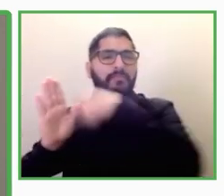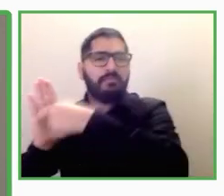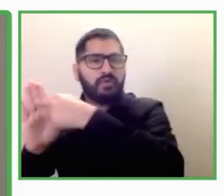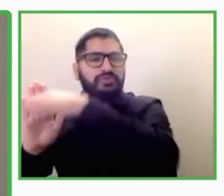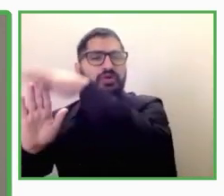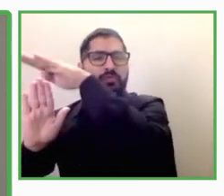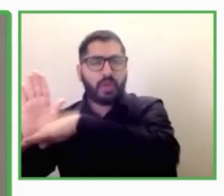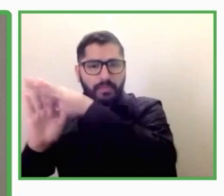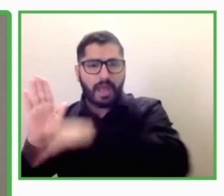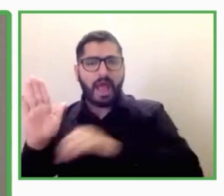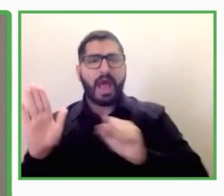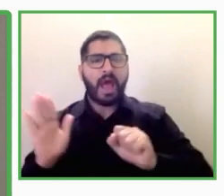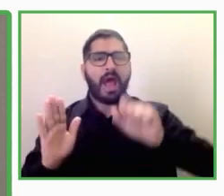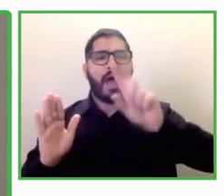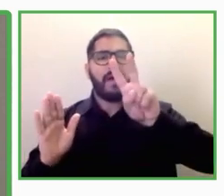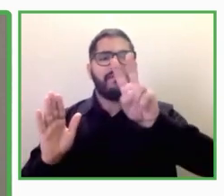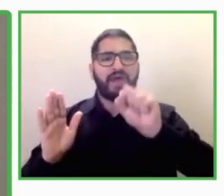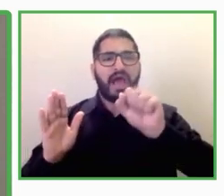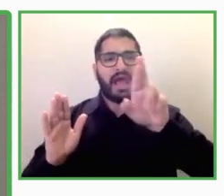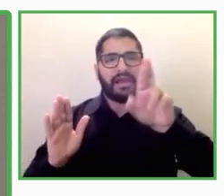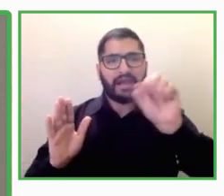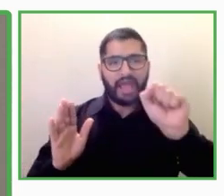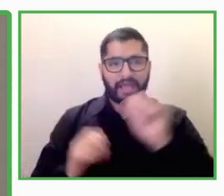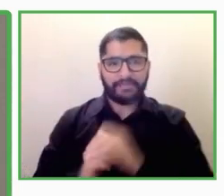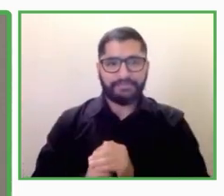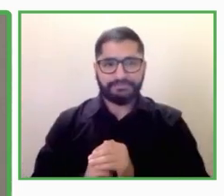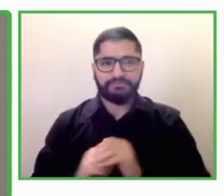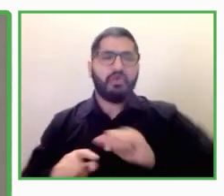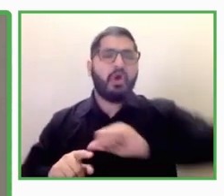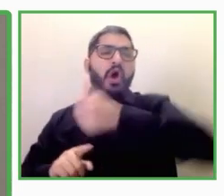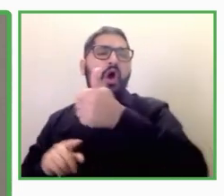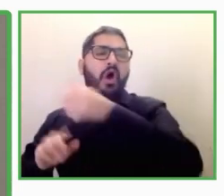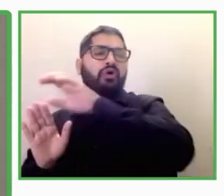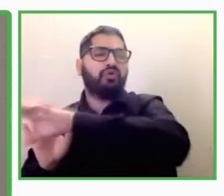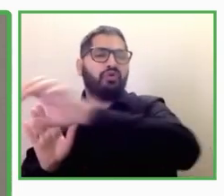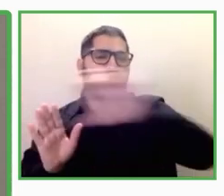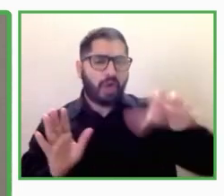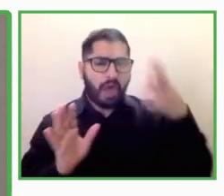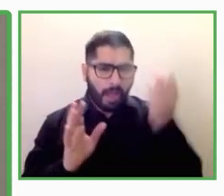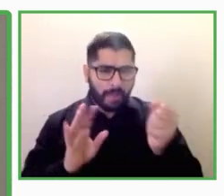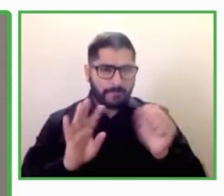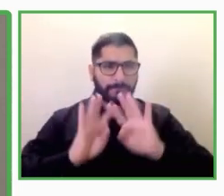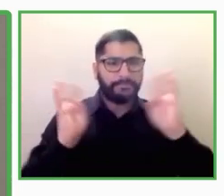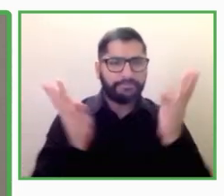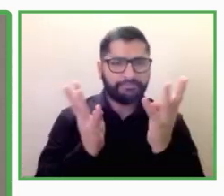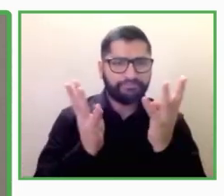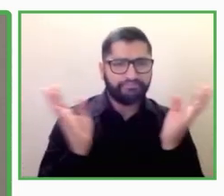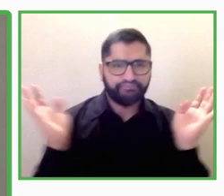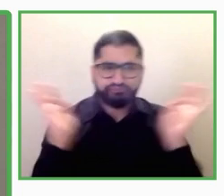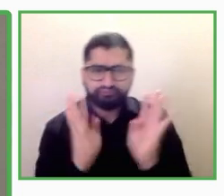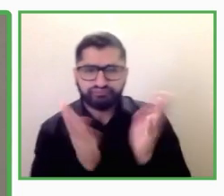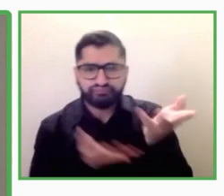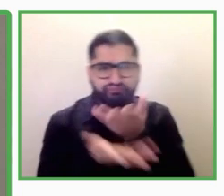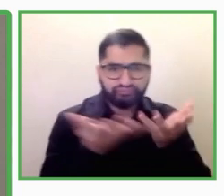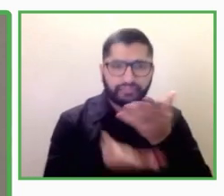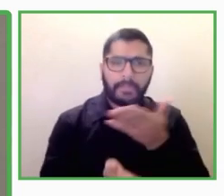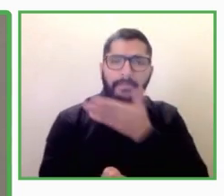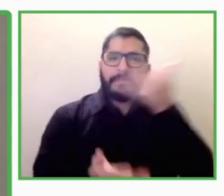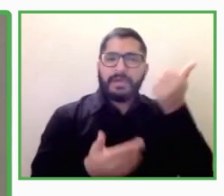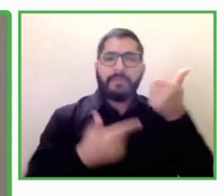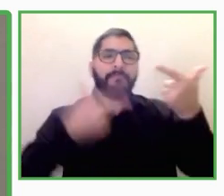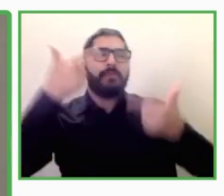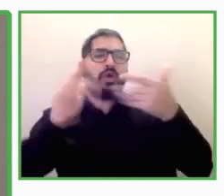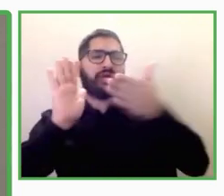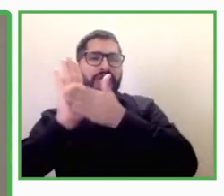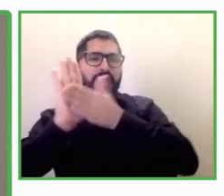donde hemos podido trabajar en la creación y la mejora de políticas públicas también por ejemplo en Brasil. Todo eso